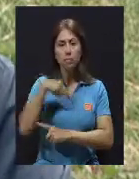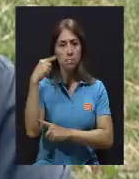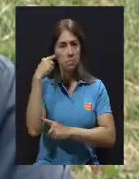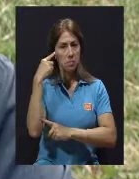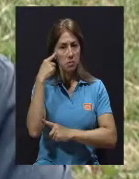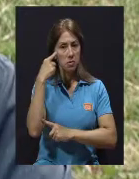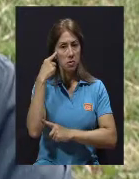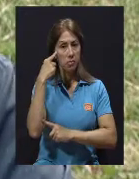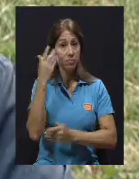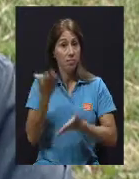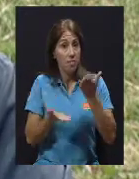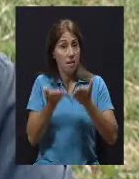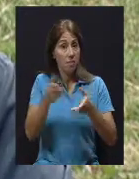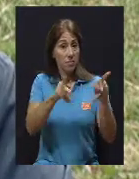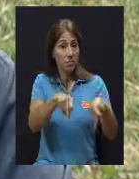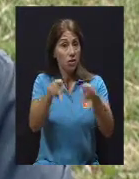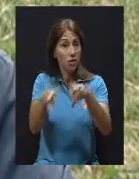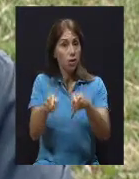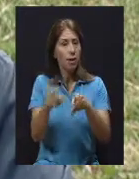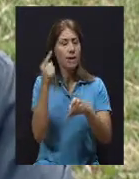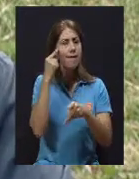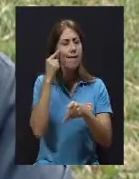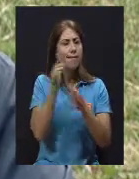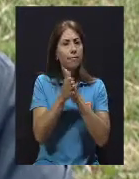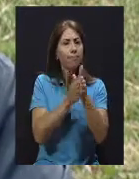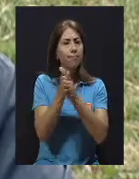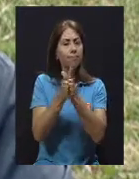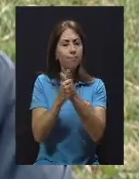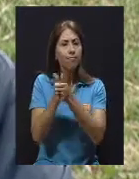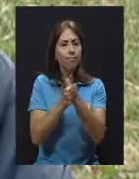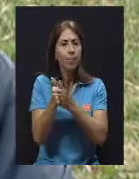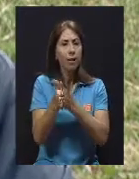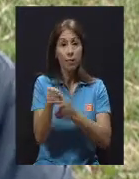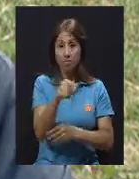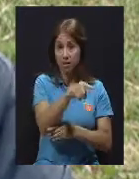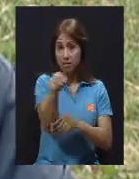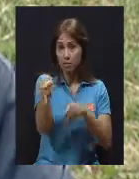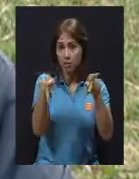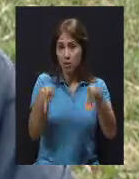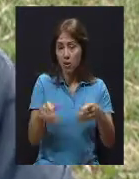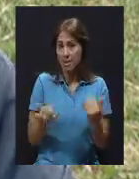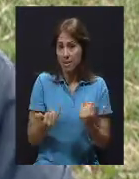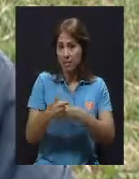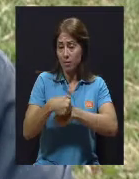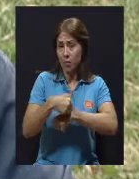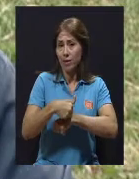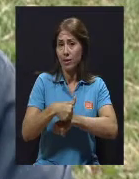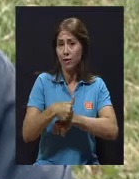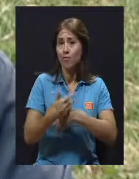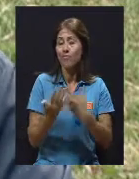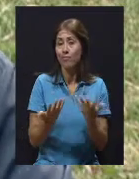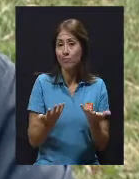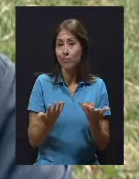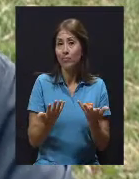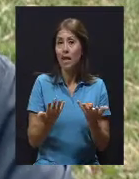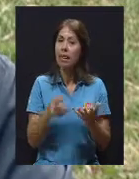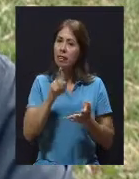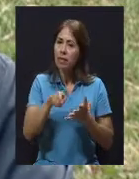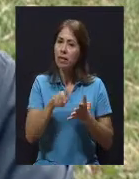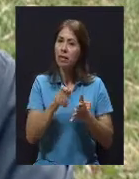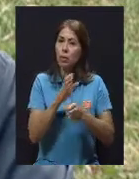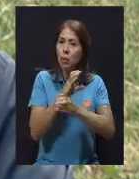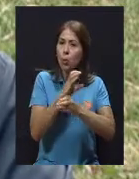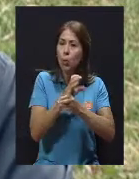útil para las personas que en este momento están pasando por llevar a cabo